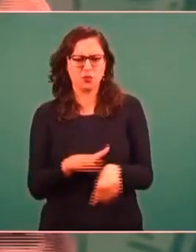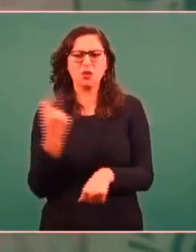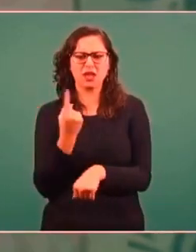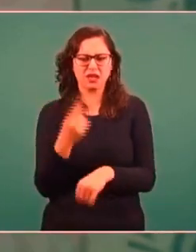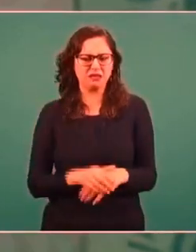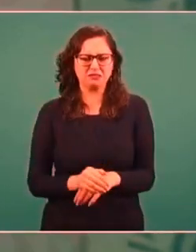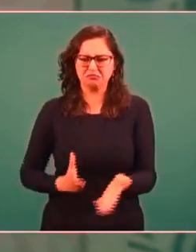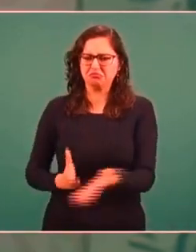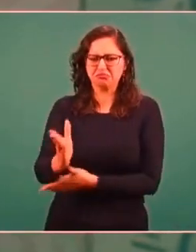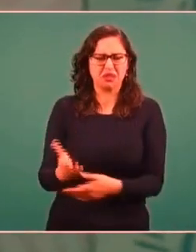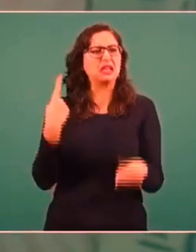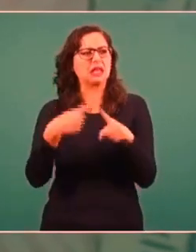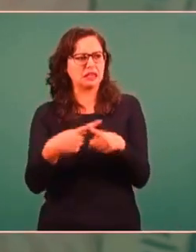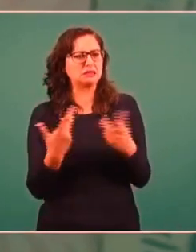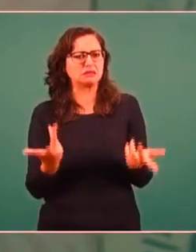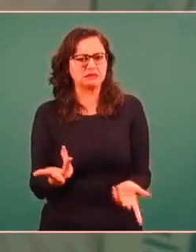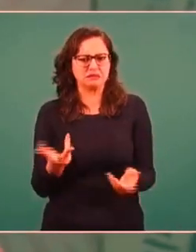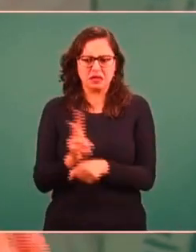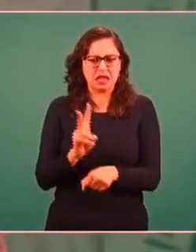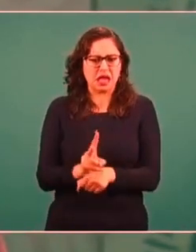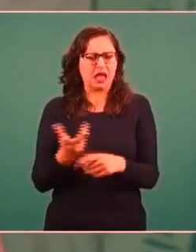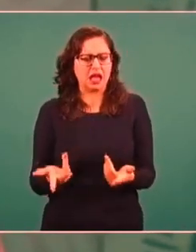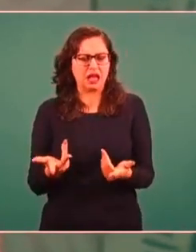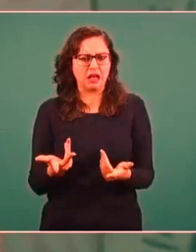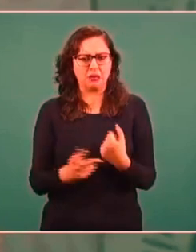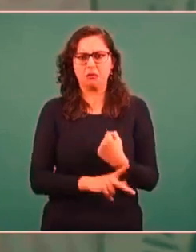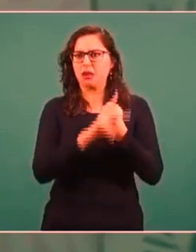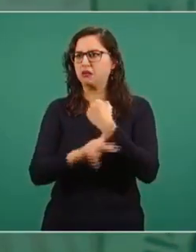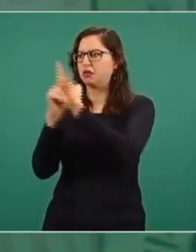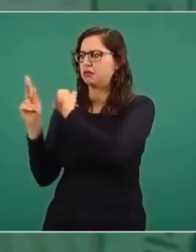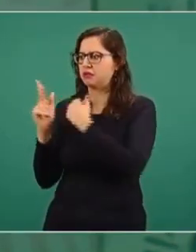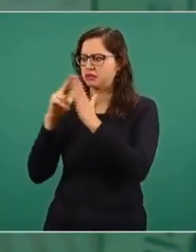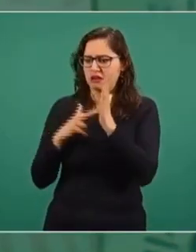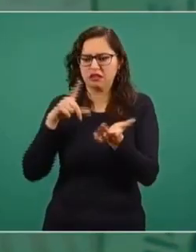¿Cuáles son las normas? ¿Dónde están los estados nacionales?